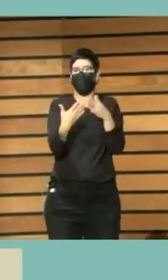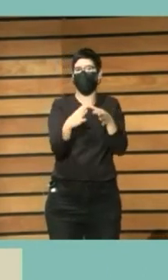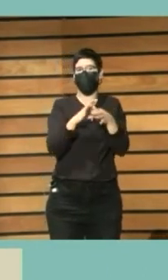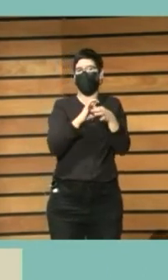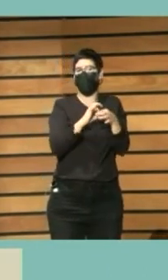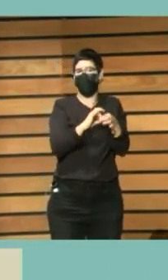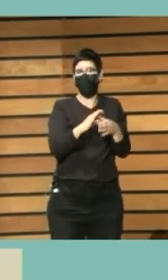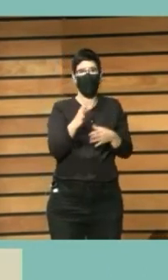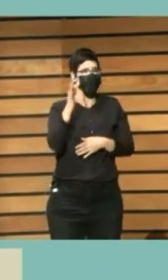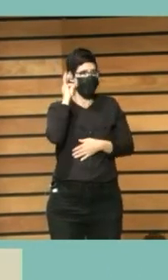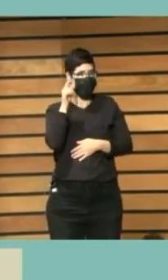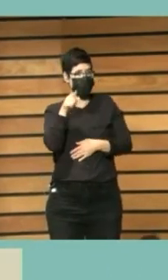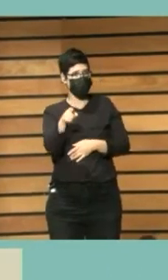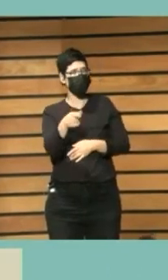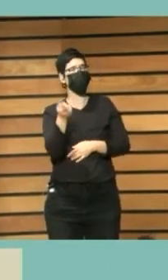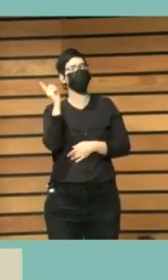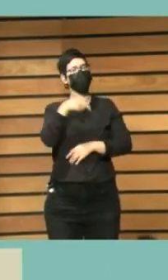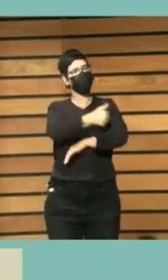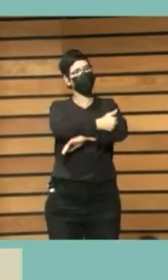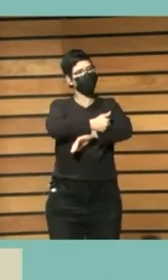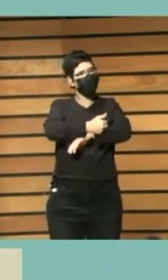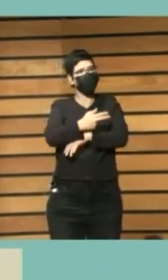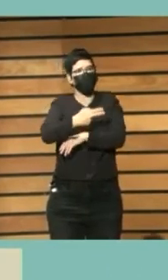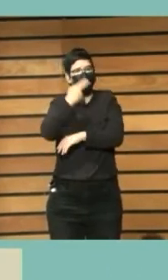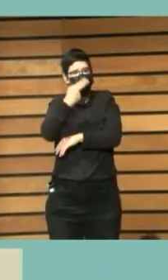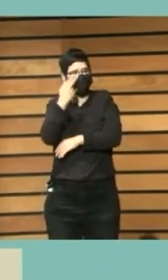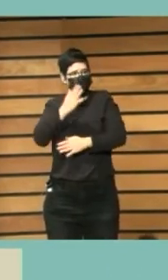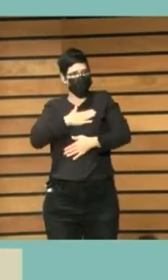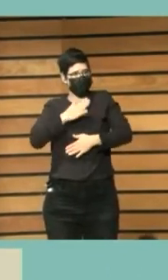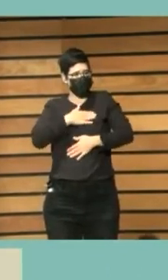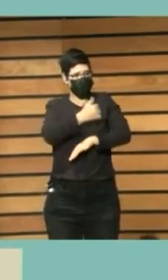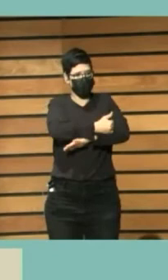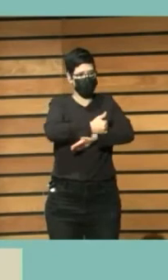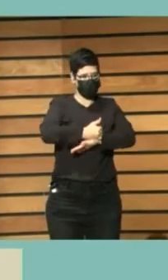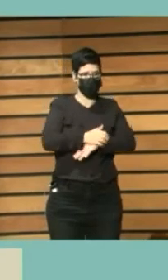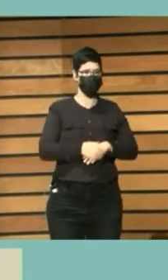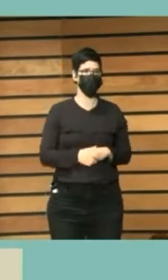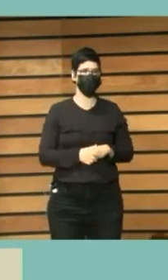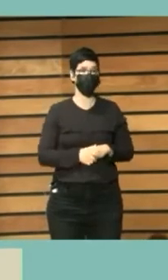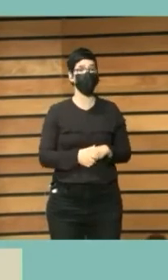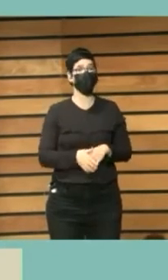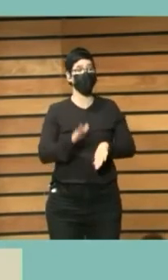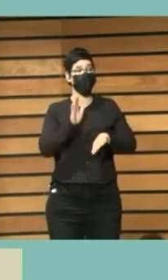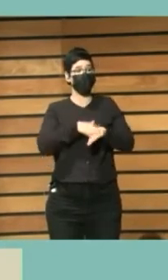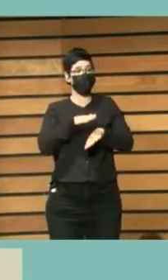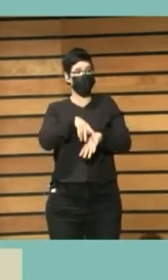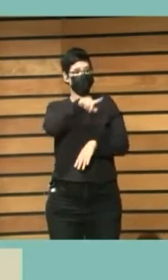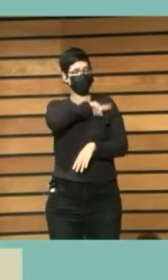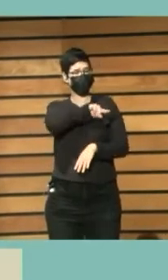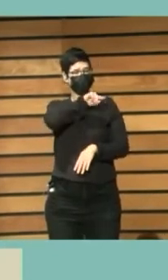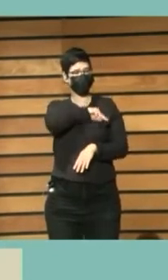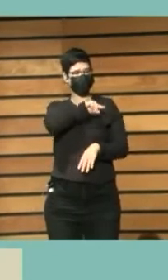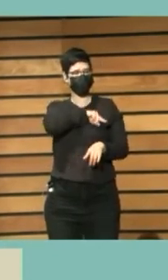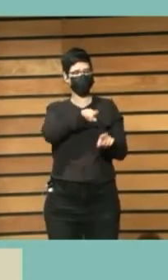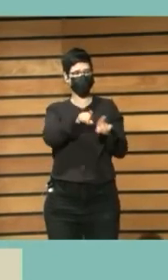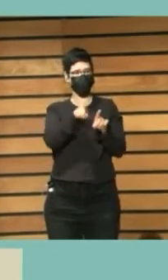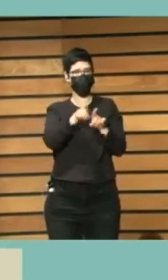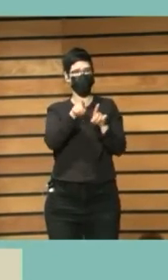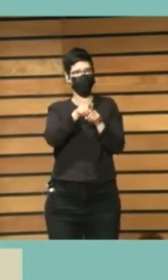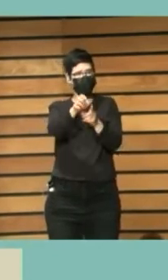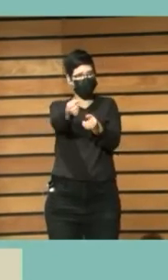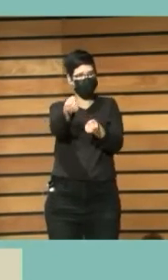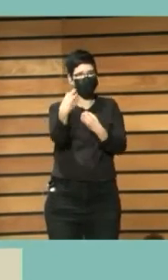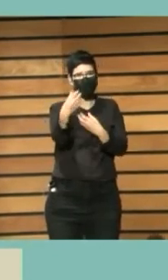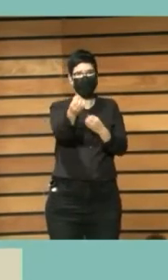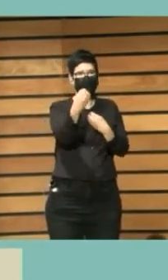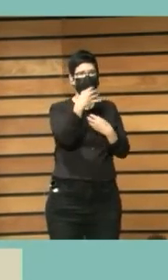Estuvo allí Como ciudadana Con intereses De ciudadana Y para Sentirse Ciudadana Informada A